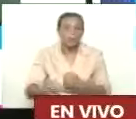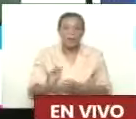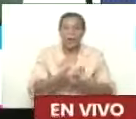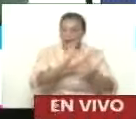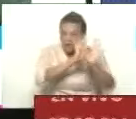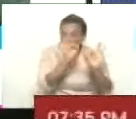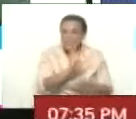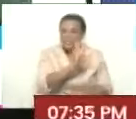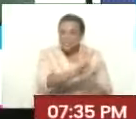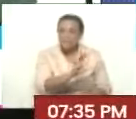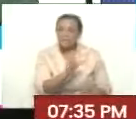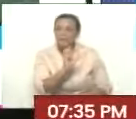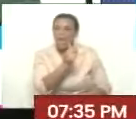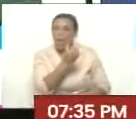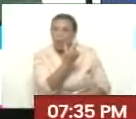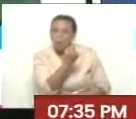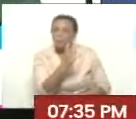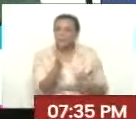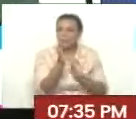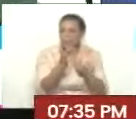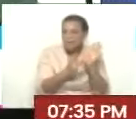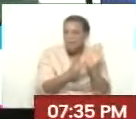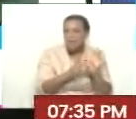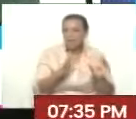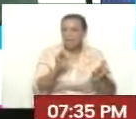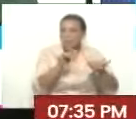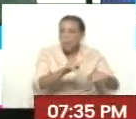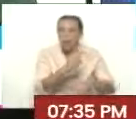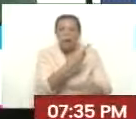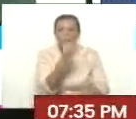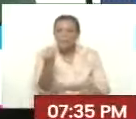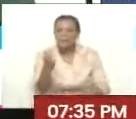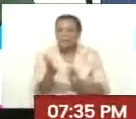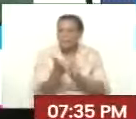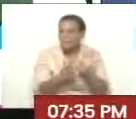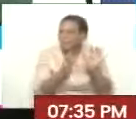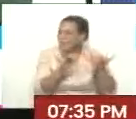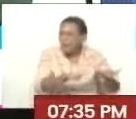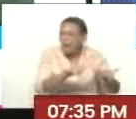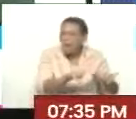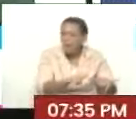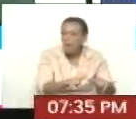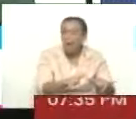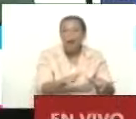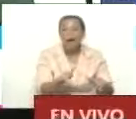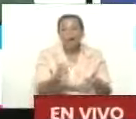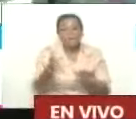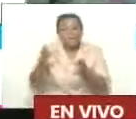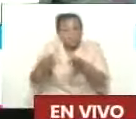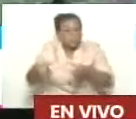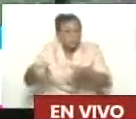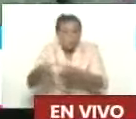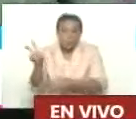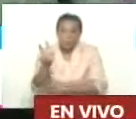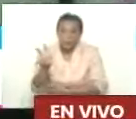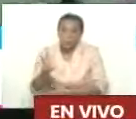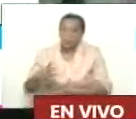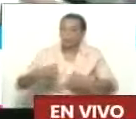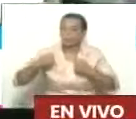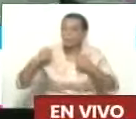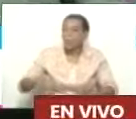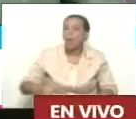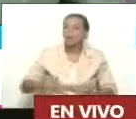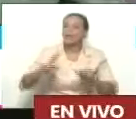tipo 30 de abril, pero no hay condiciones para eso, y se los impediremos. Y en Venezuela va a reinar